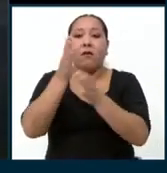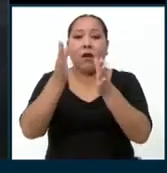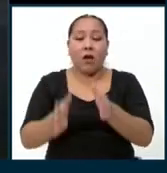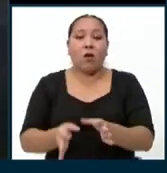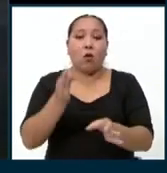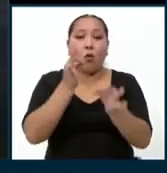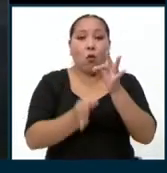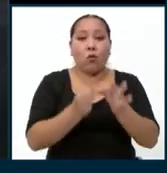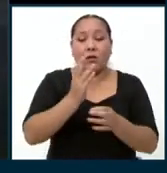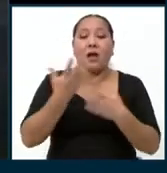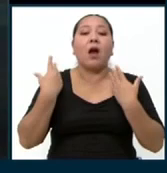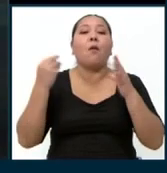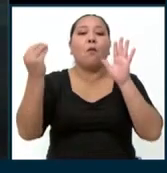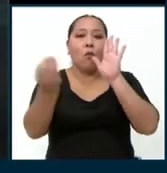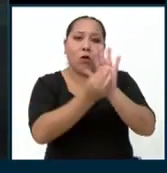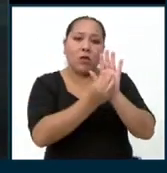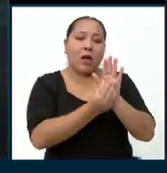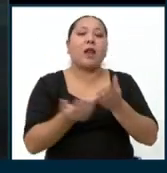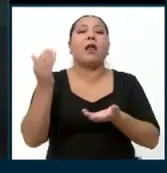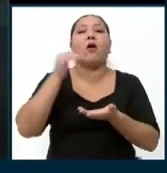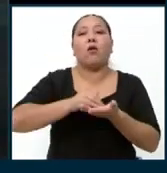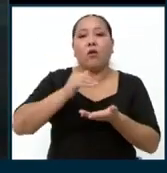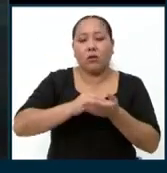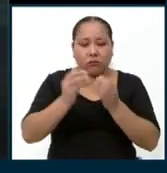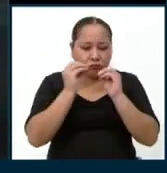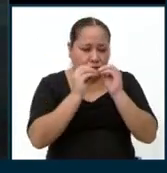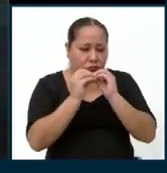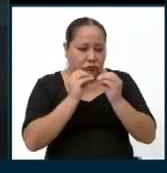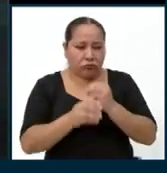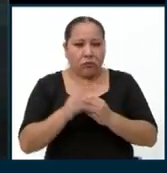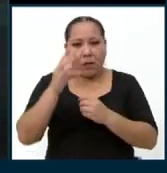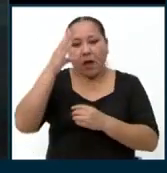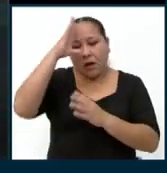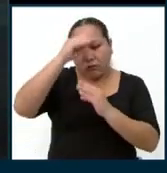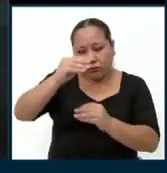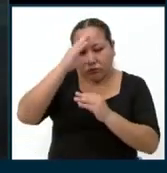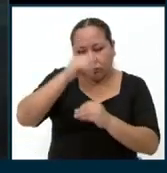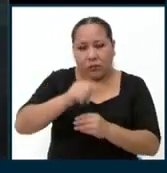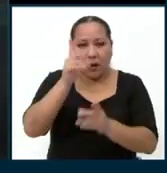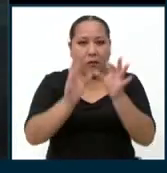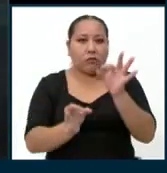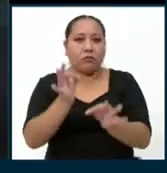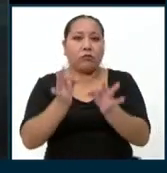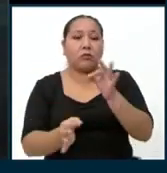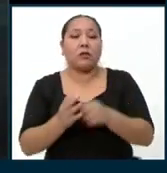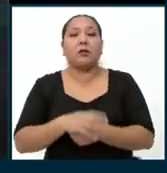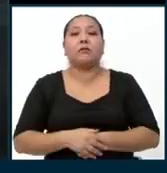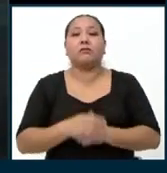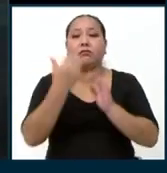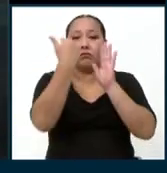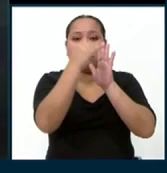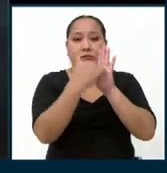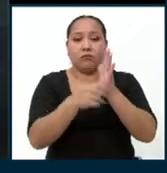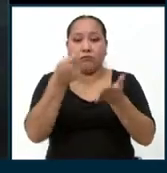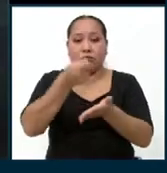replantearla, ya que la tuvimos, replantearla nuevamente para las capacitaciones de los judiciales, para una escala remunerativa.